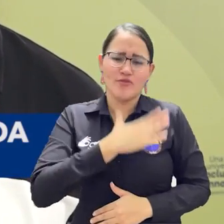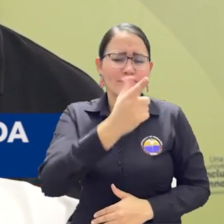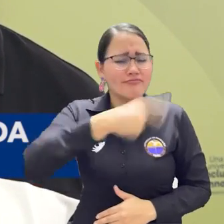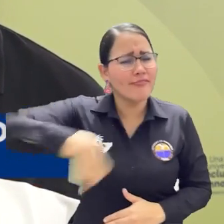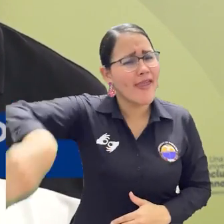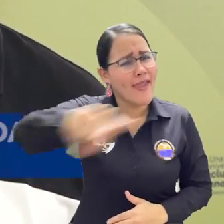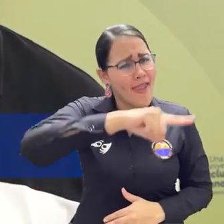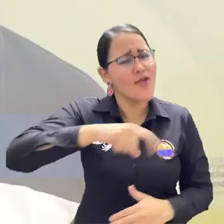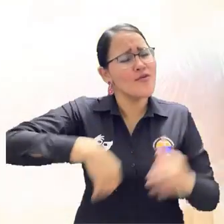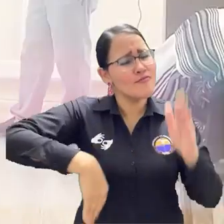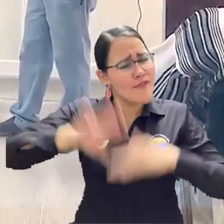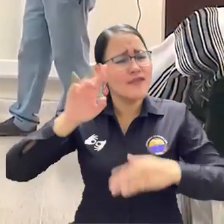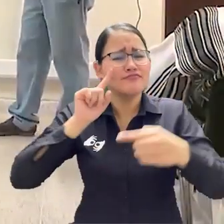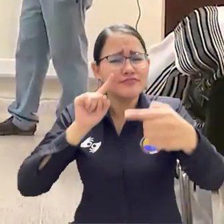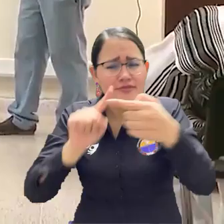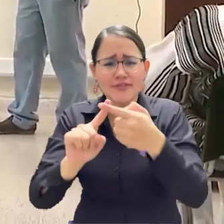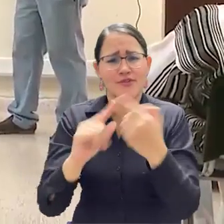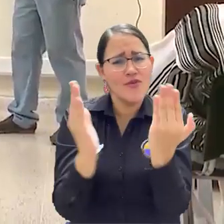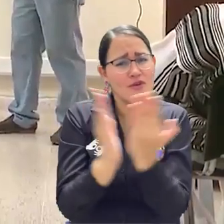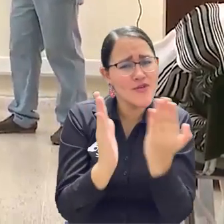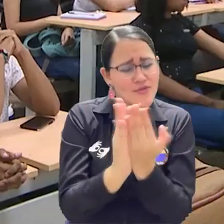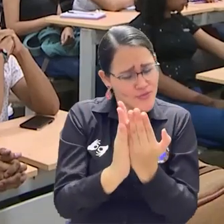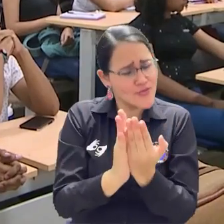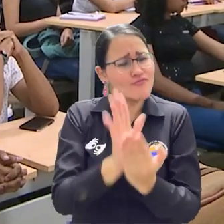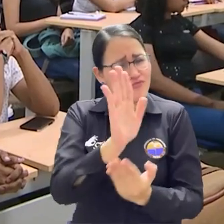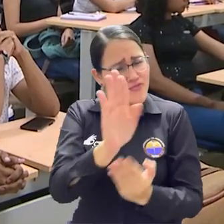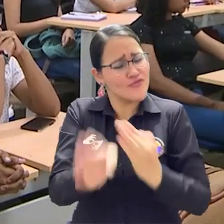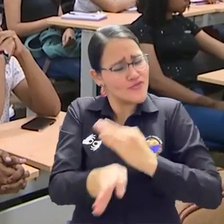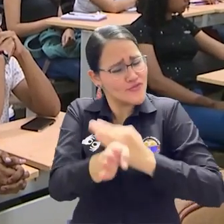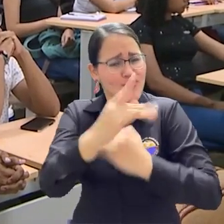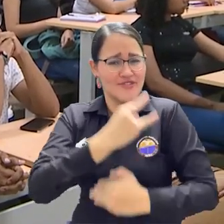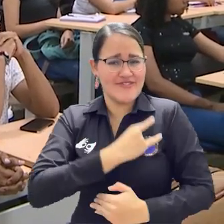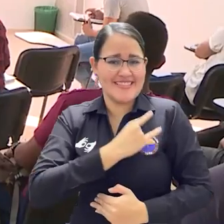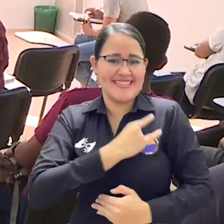acceder con mucha más facilidad a esa educación universitaria